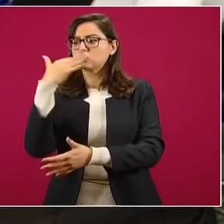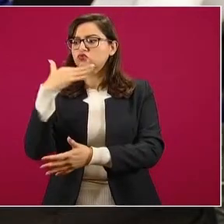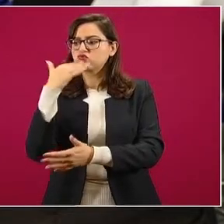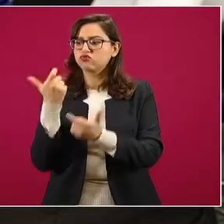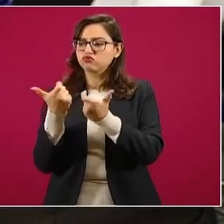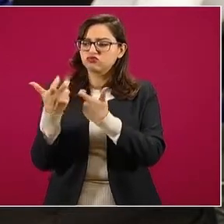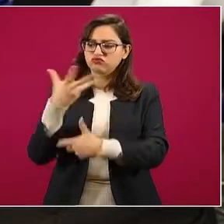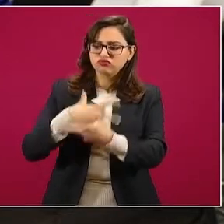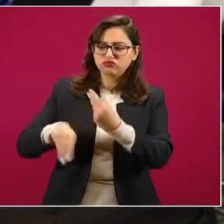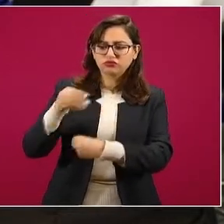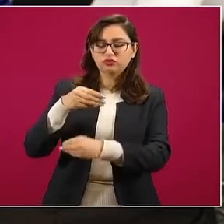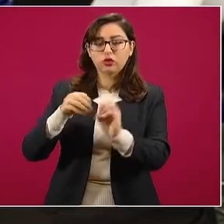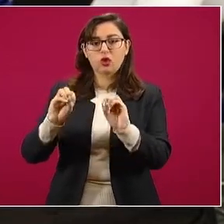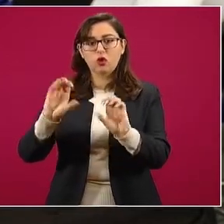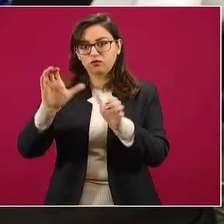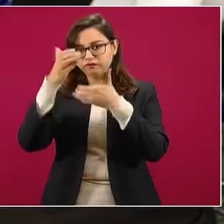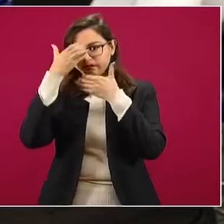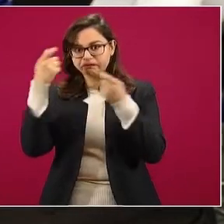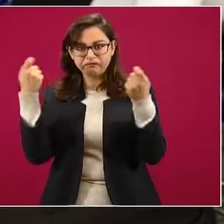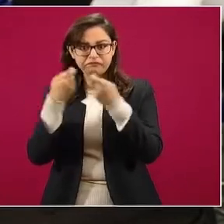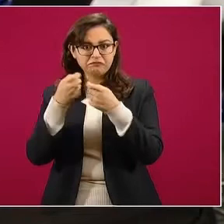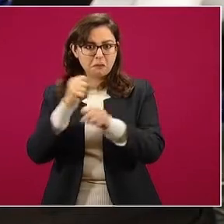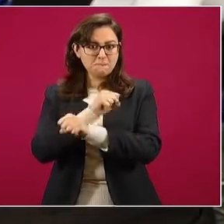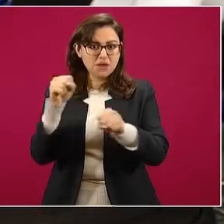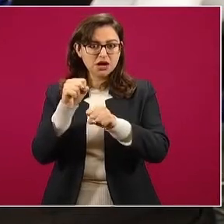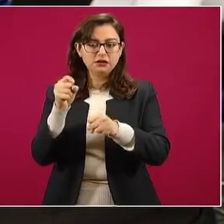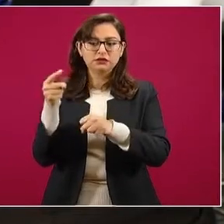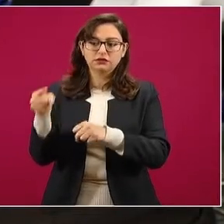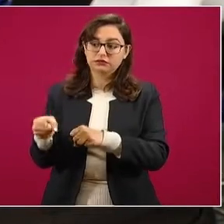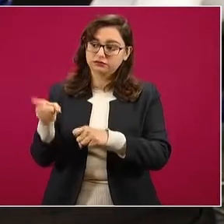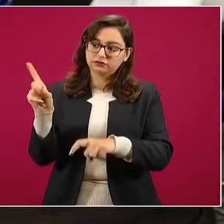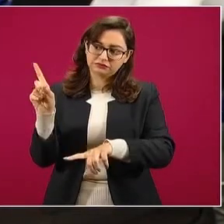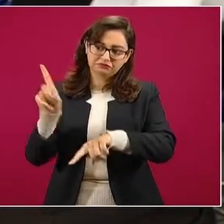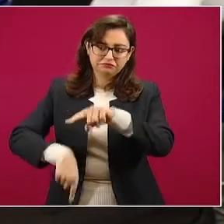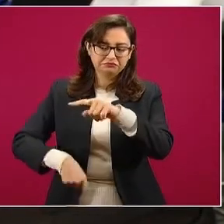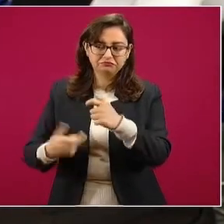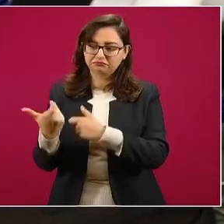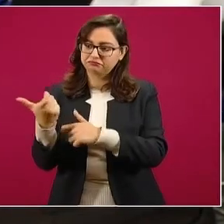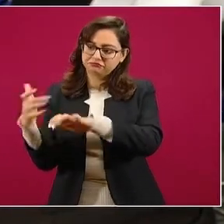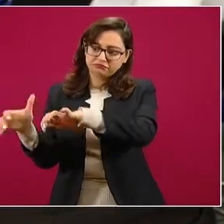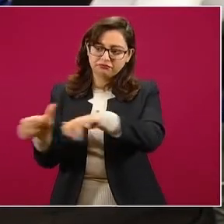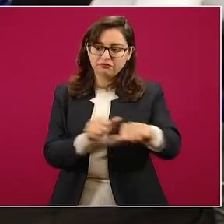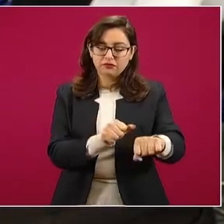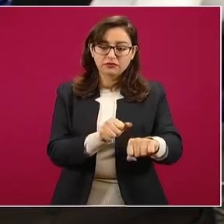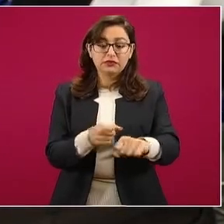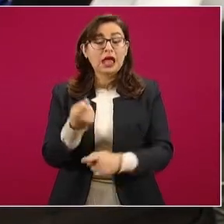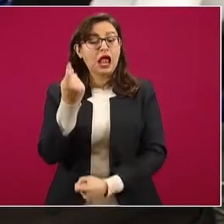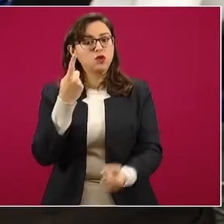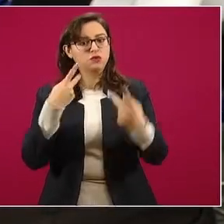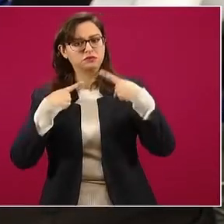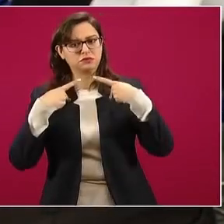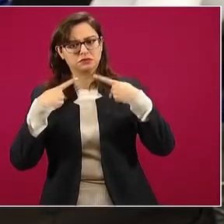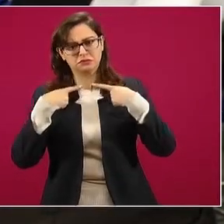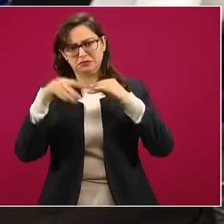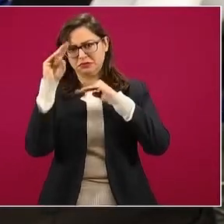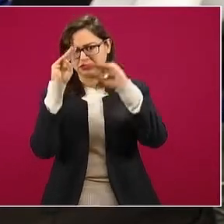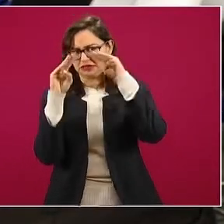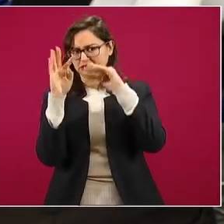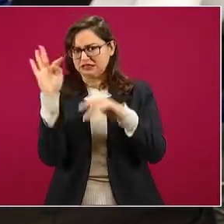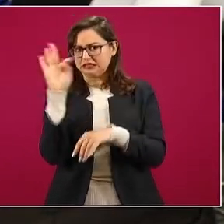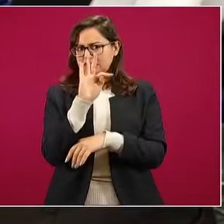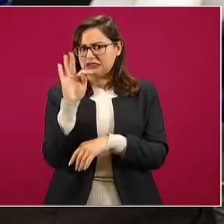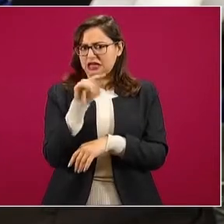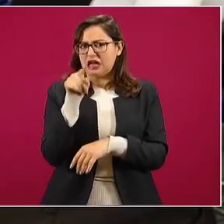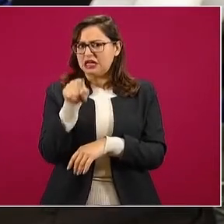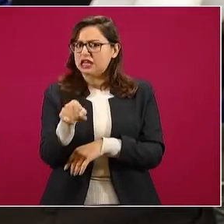terrorismo. Hay quienes han comentado que esta reforma puede generar mayor corrupción en el